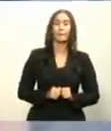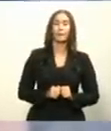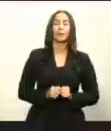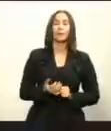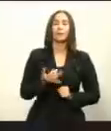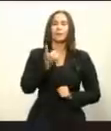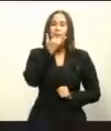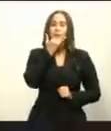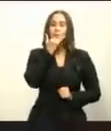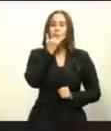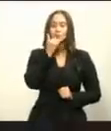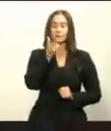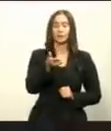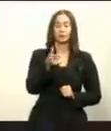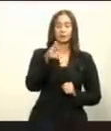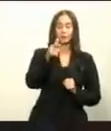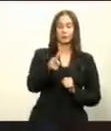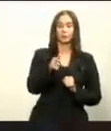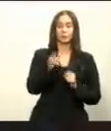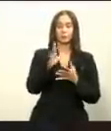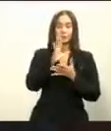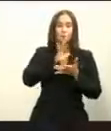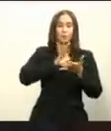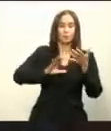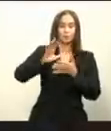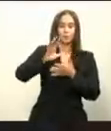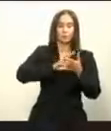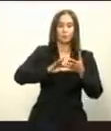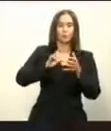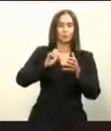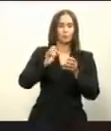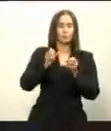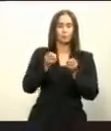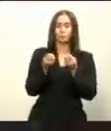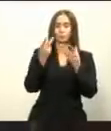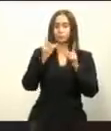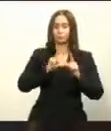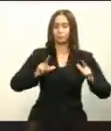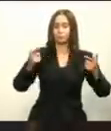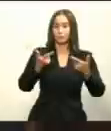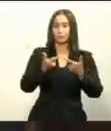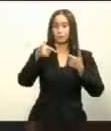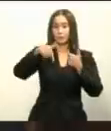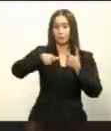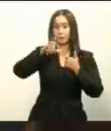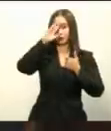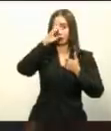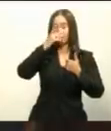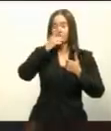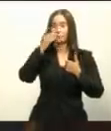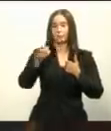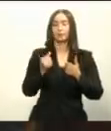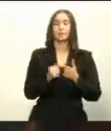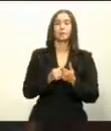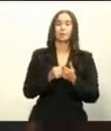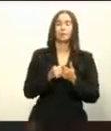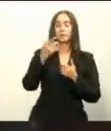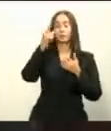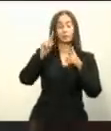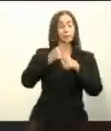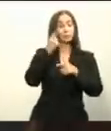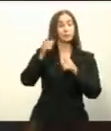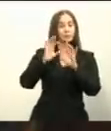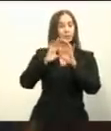provocado la expansión descontrolada en muchas zonas del país, restándole competitividad y calidad de vida, sobre